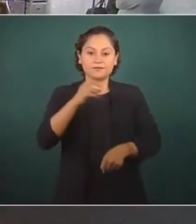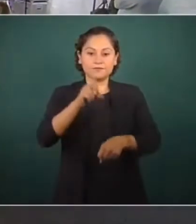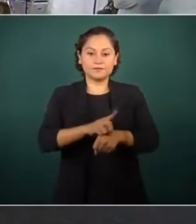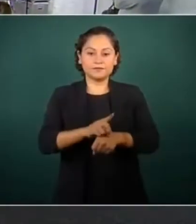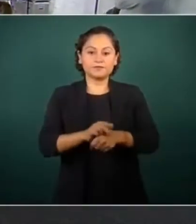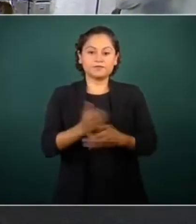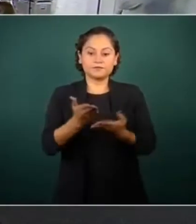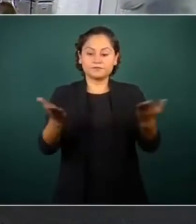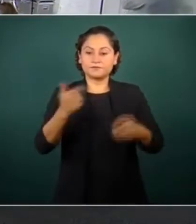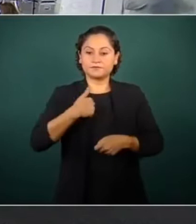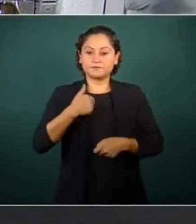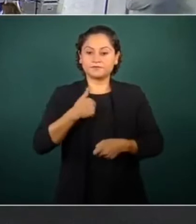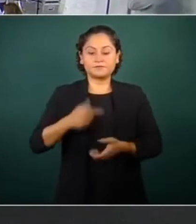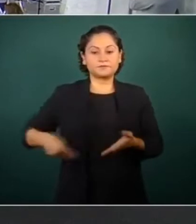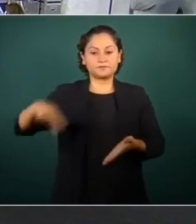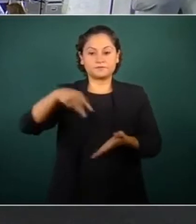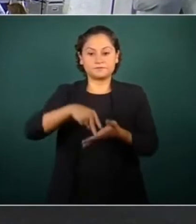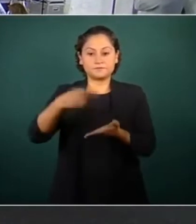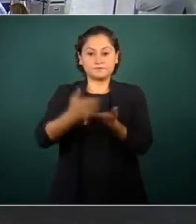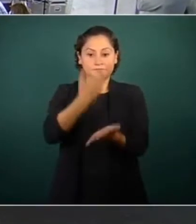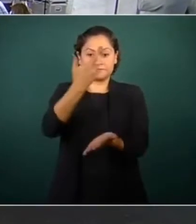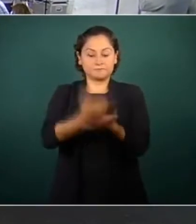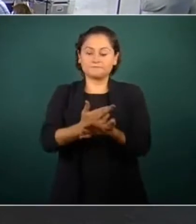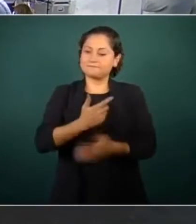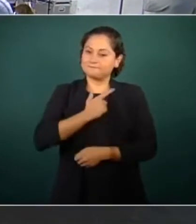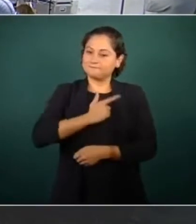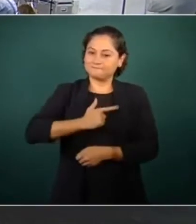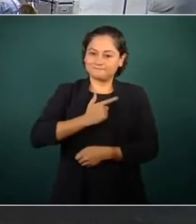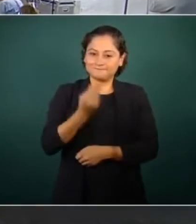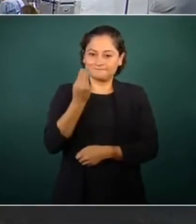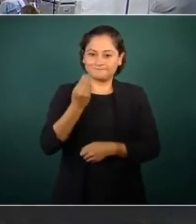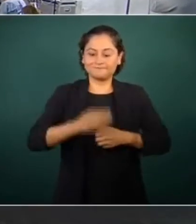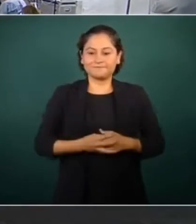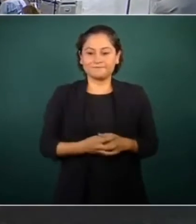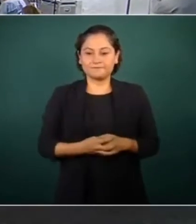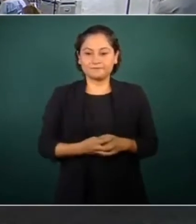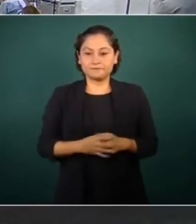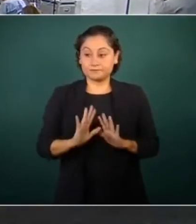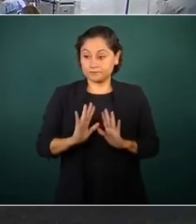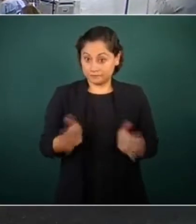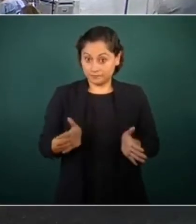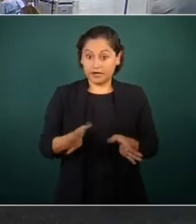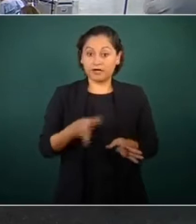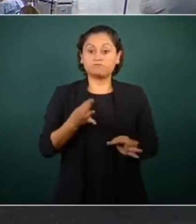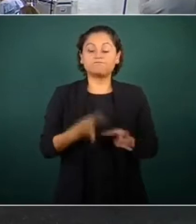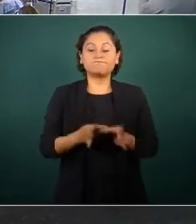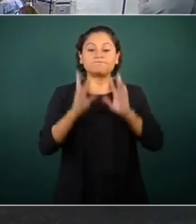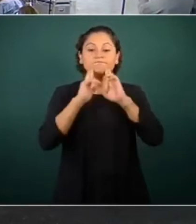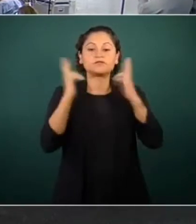En Reynosa acabamos de terminar la reunión de evaluación